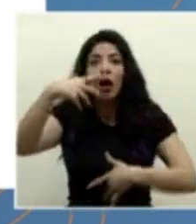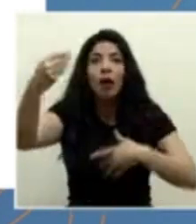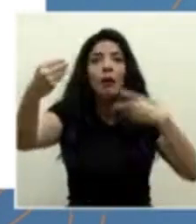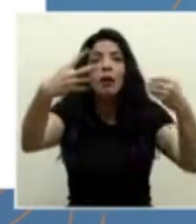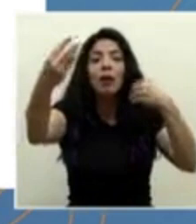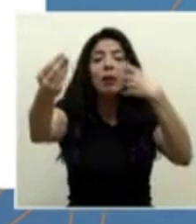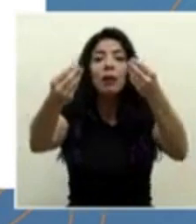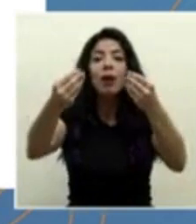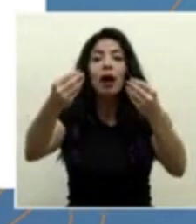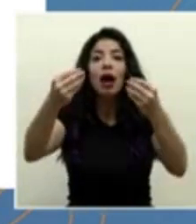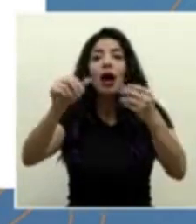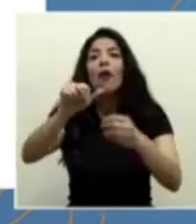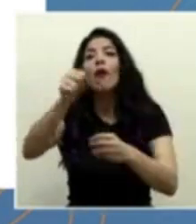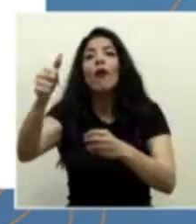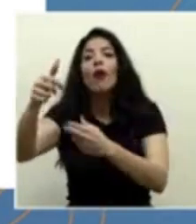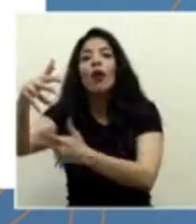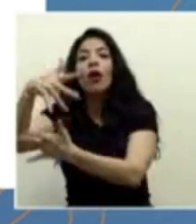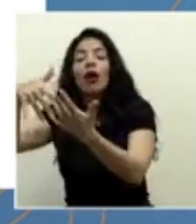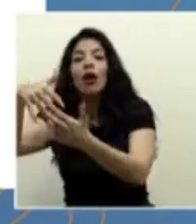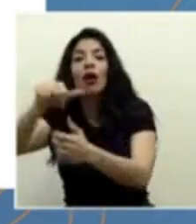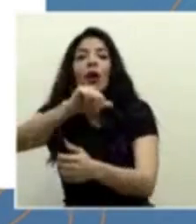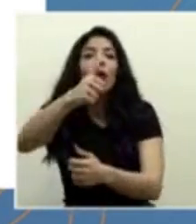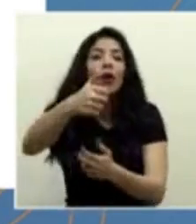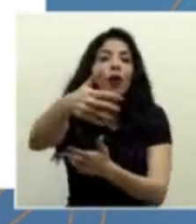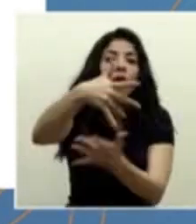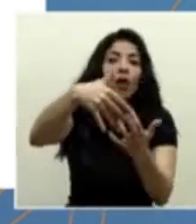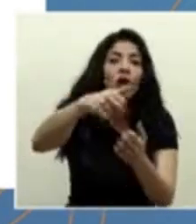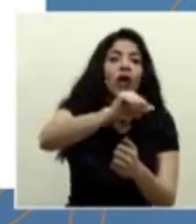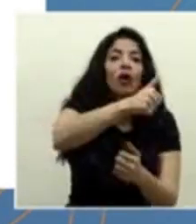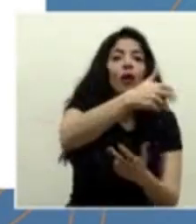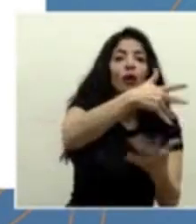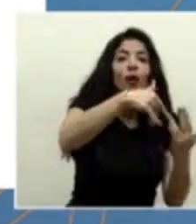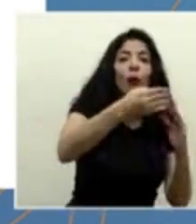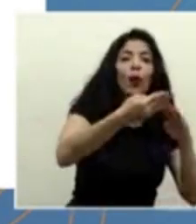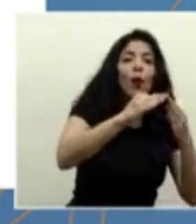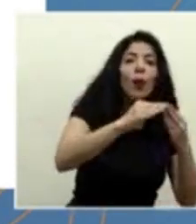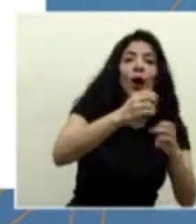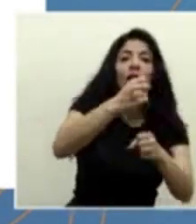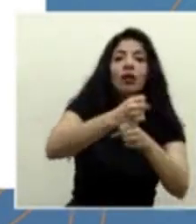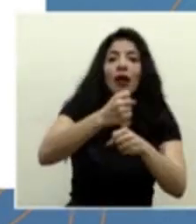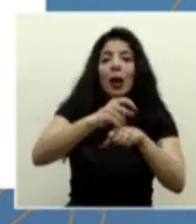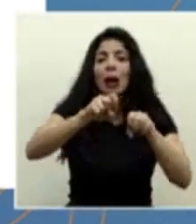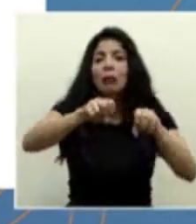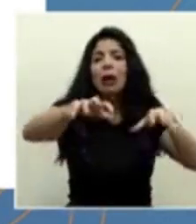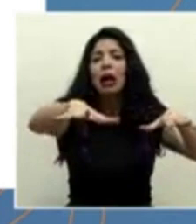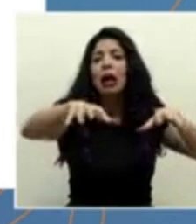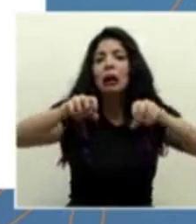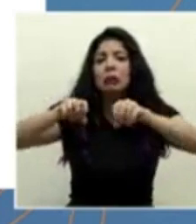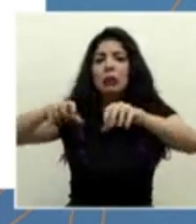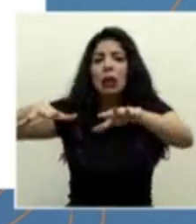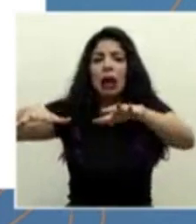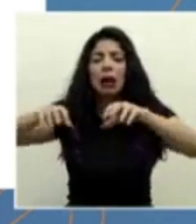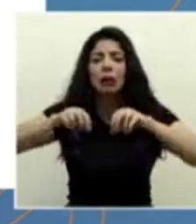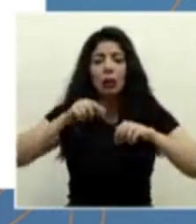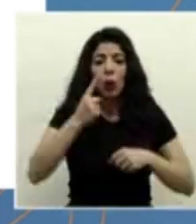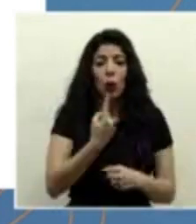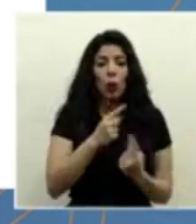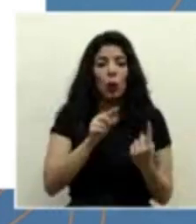interactúan, se relacionan con personas en su comunidad y en su trabajo, y ahí es donde empieza a